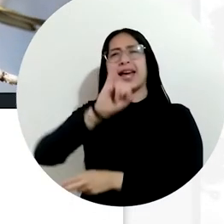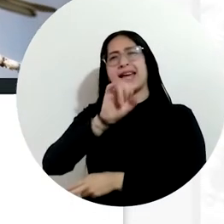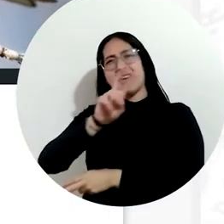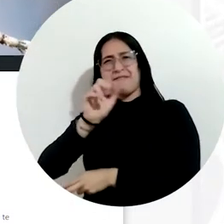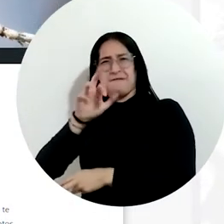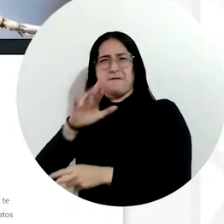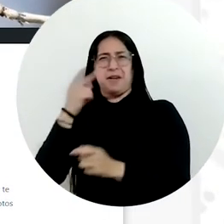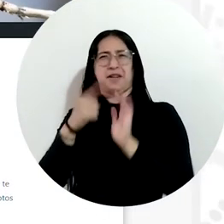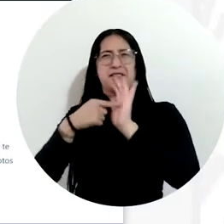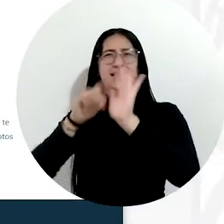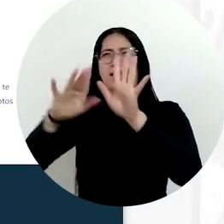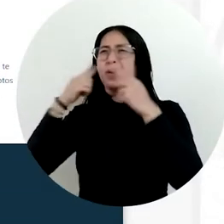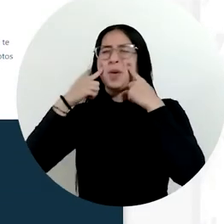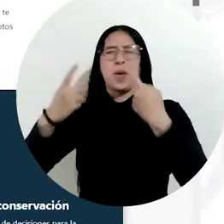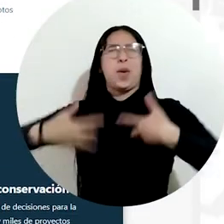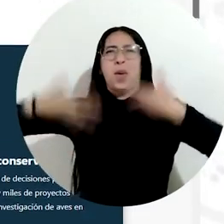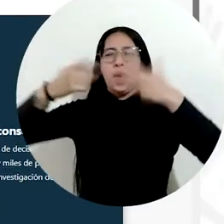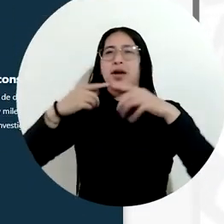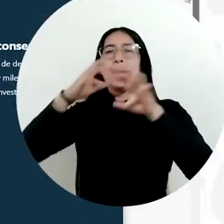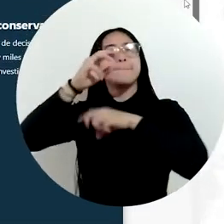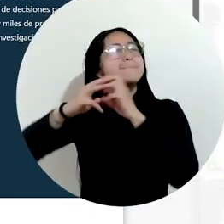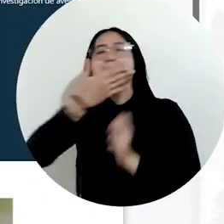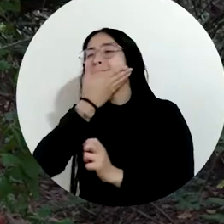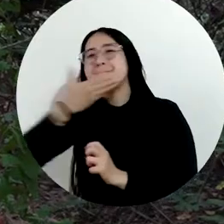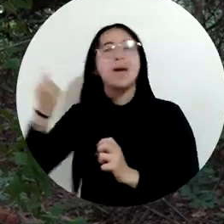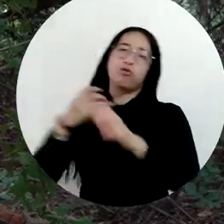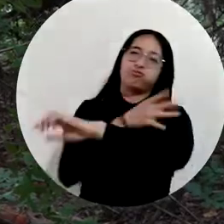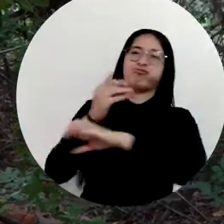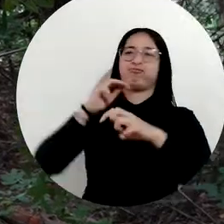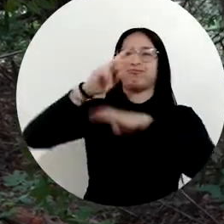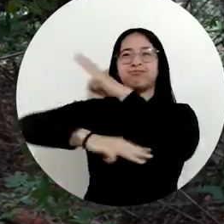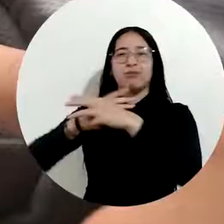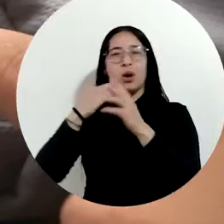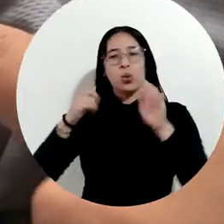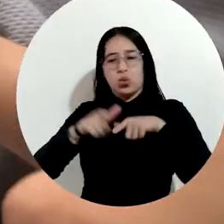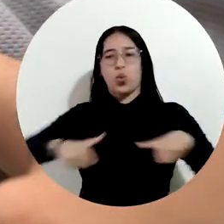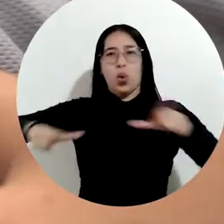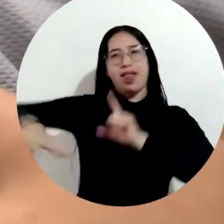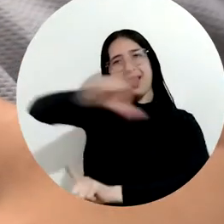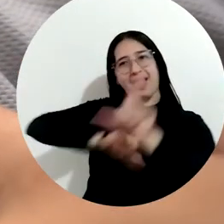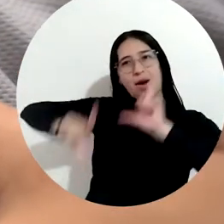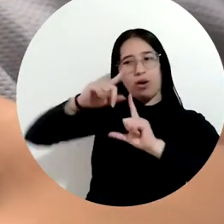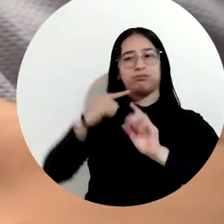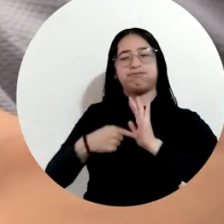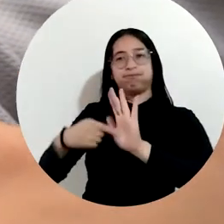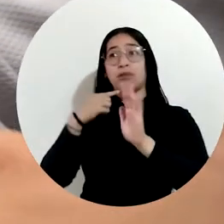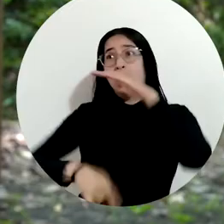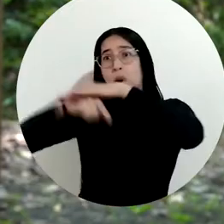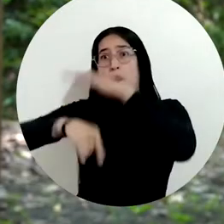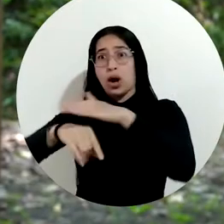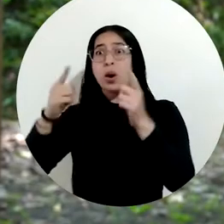también conformada por el mismo Laboratorio de Ornitología de Cornell. Estos listados son precisamente llenados por los